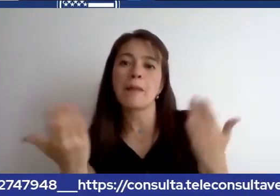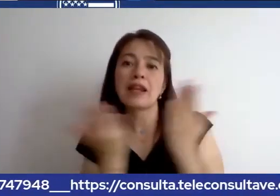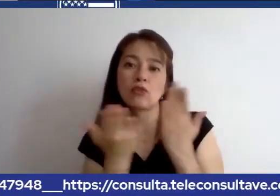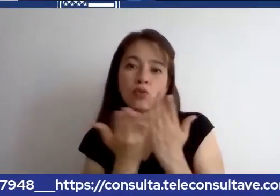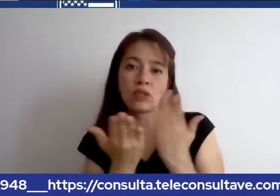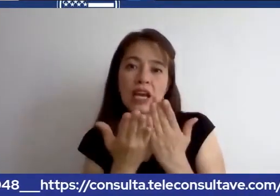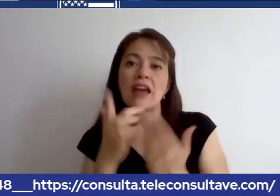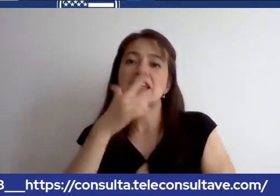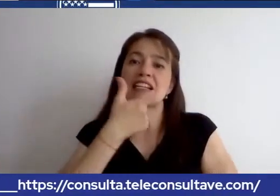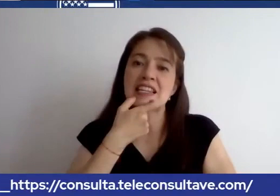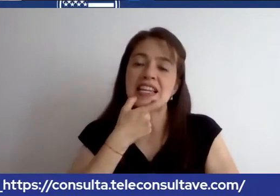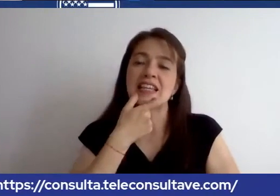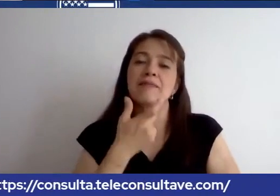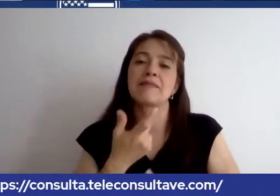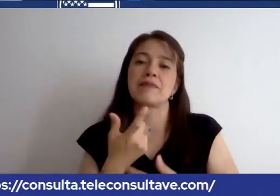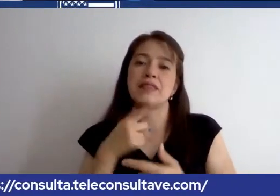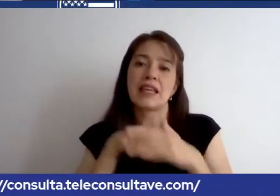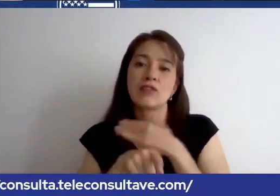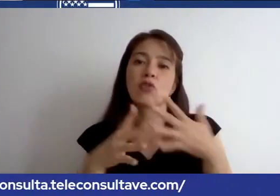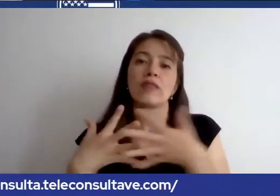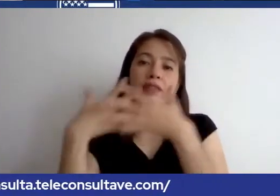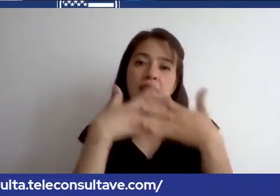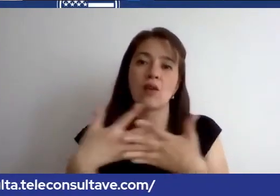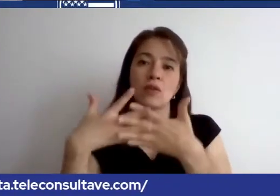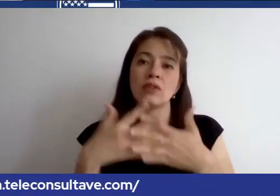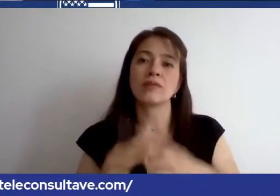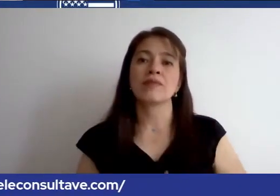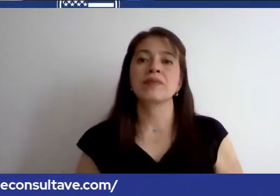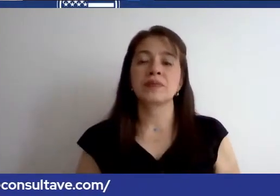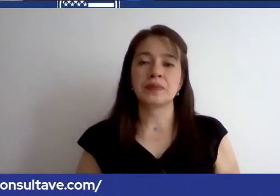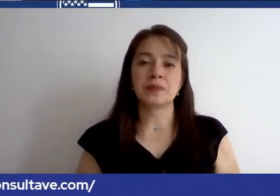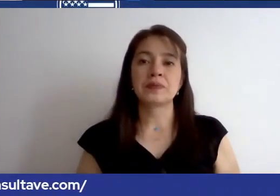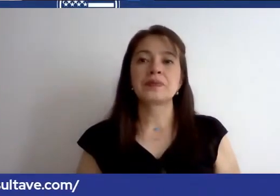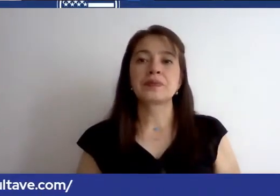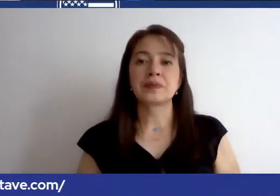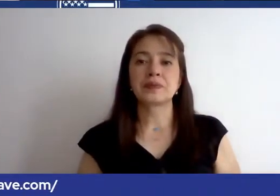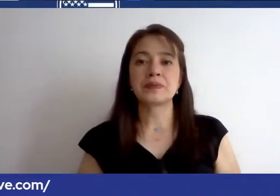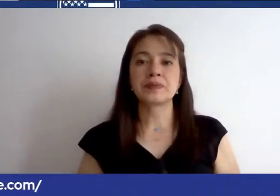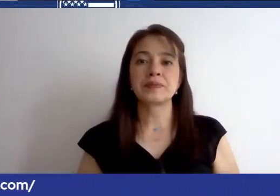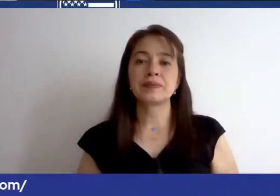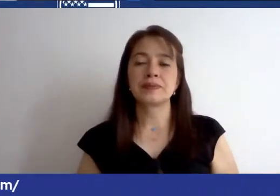de el tipo de caso que quiere para viajar